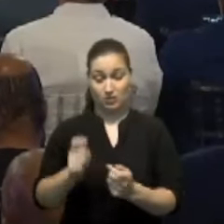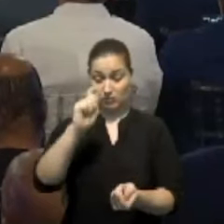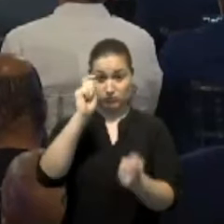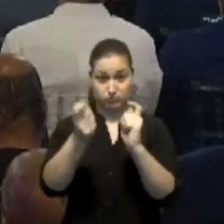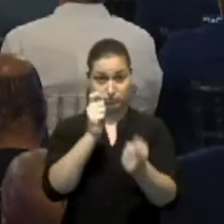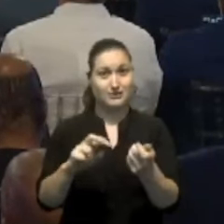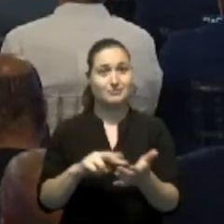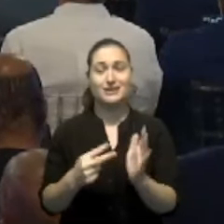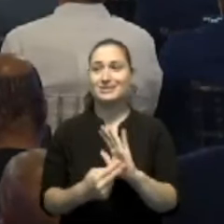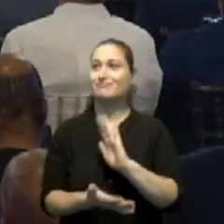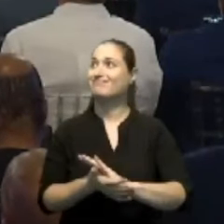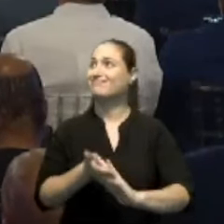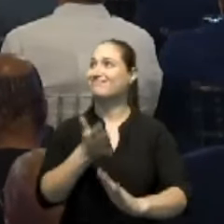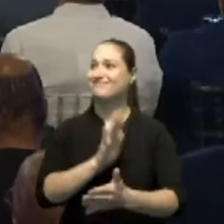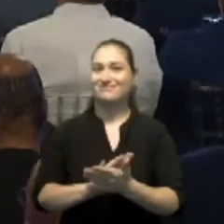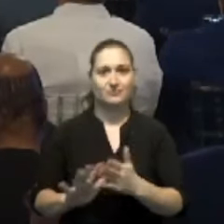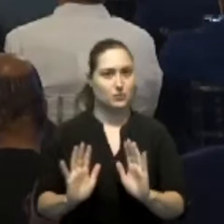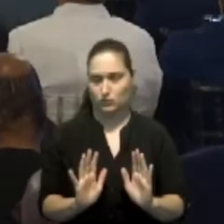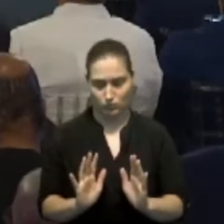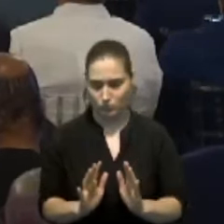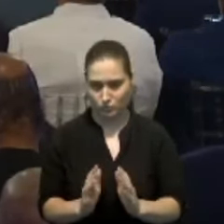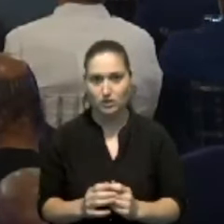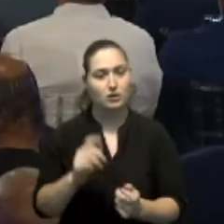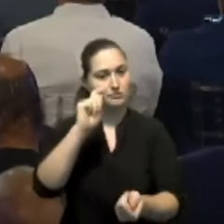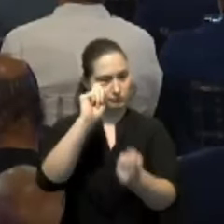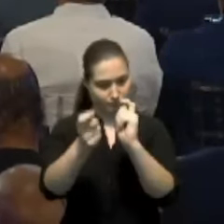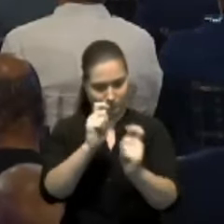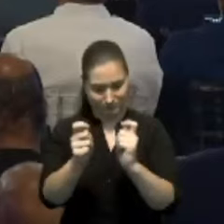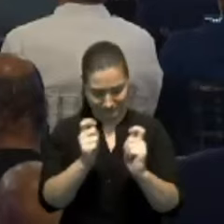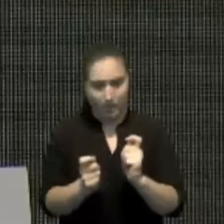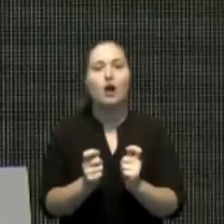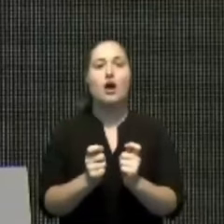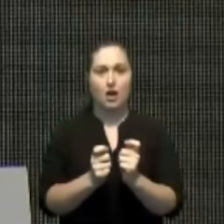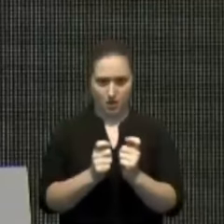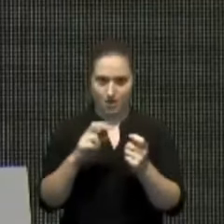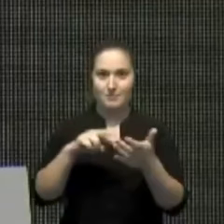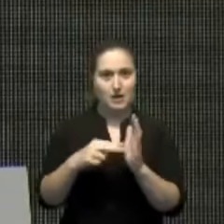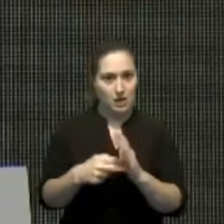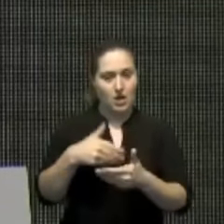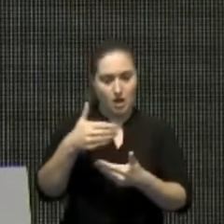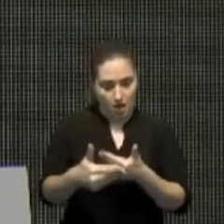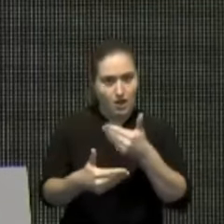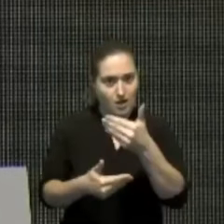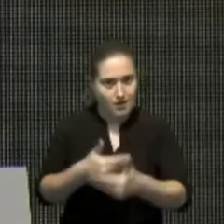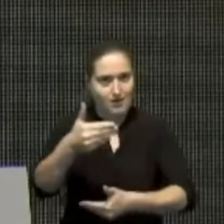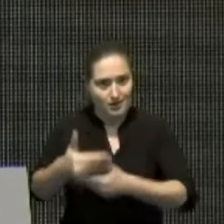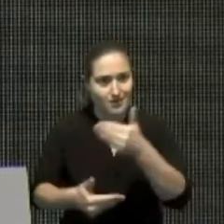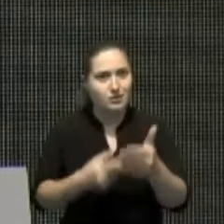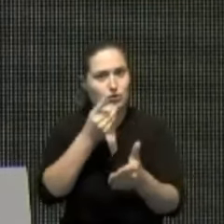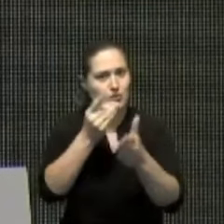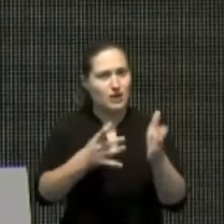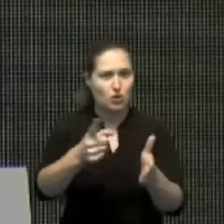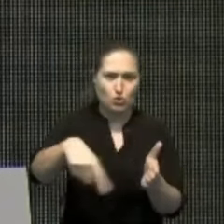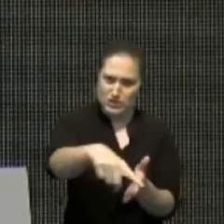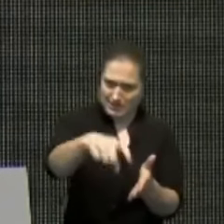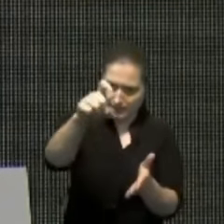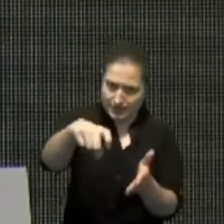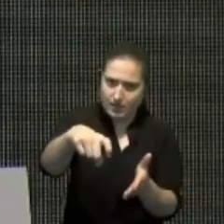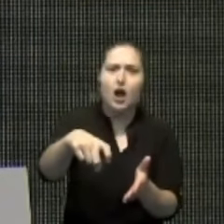fin, es un medio para lograr el país que todos los dominicanos nos merecemos.